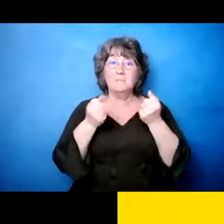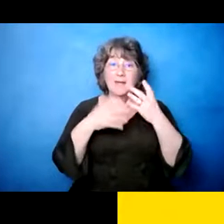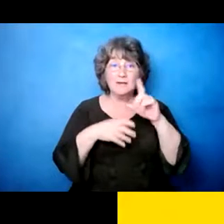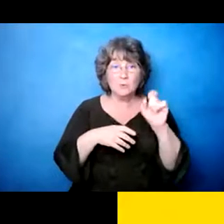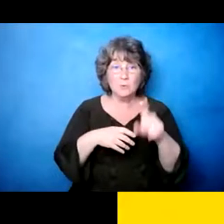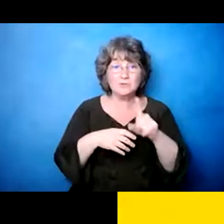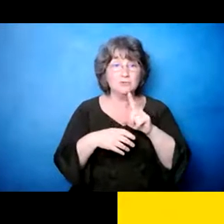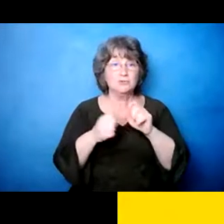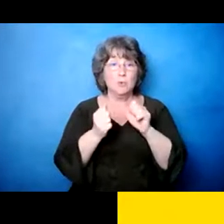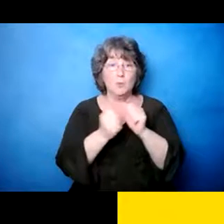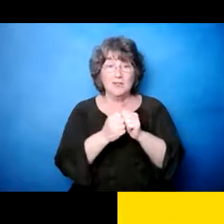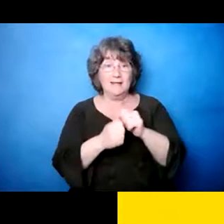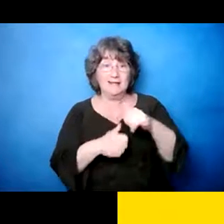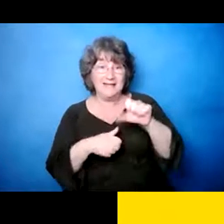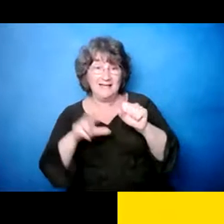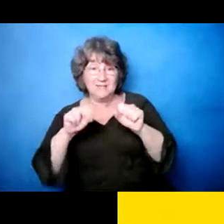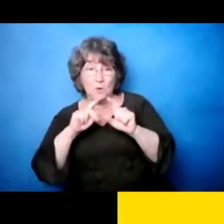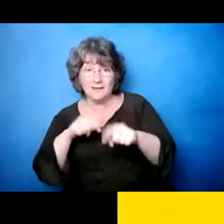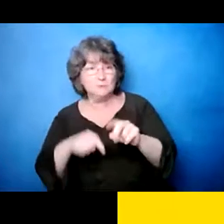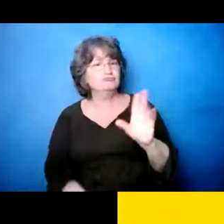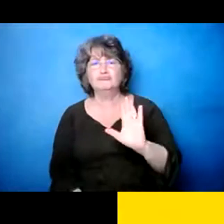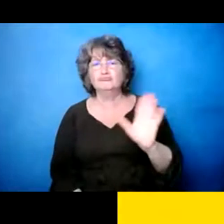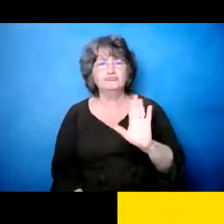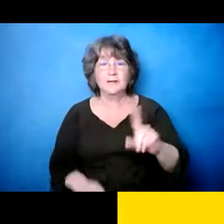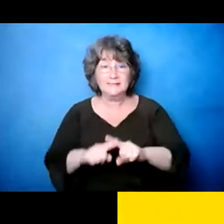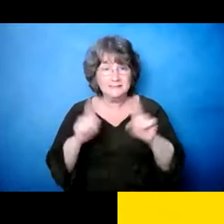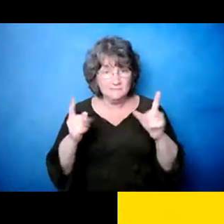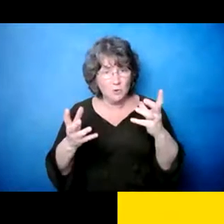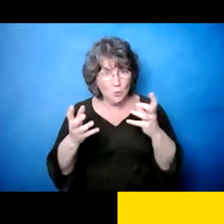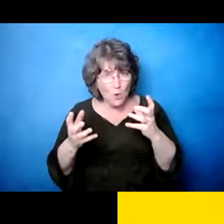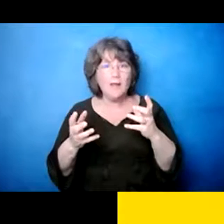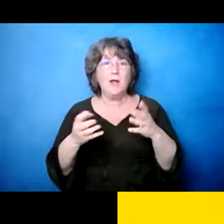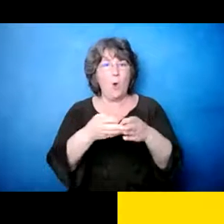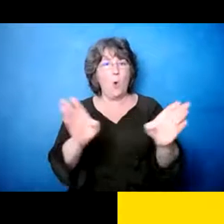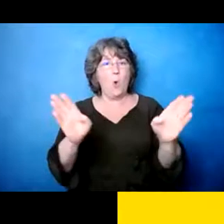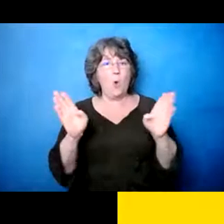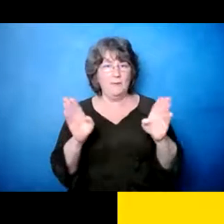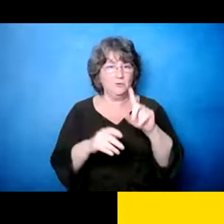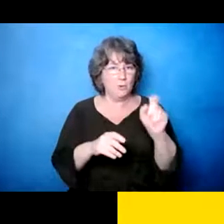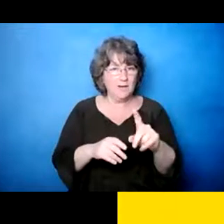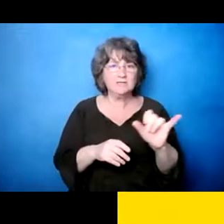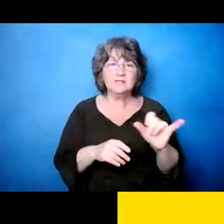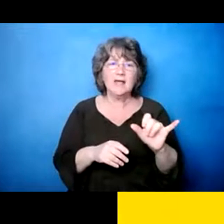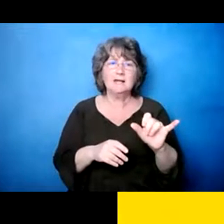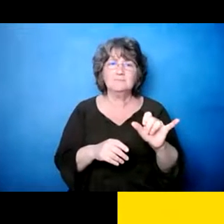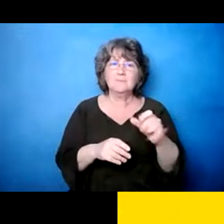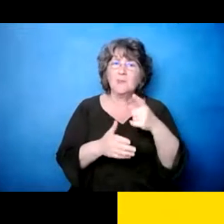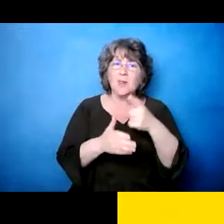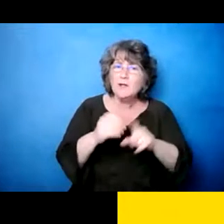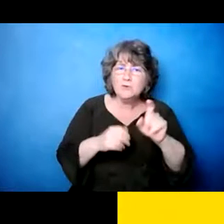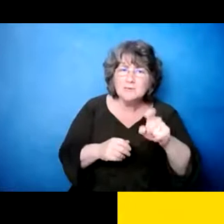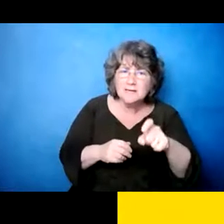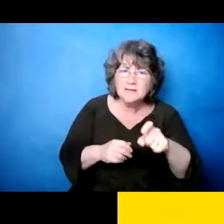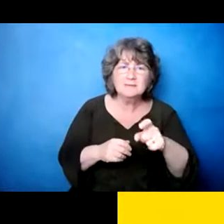Estamos esperando que la gente nos dijera en su propia palabra que estaban experimentando. Eh, cuáles eran las